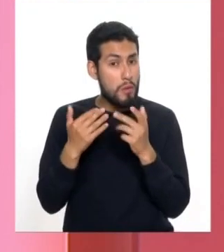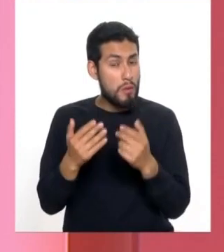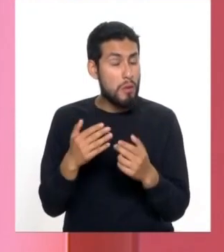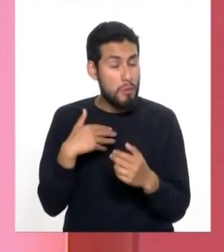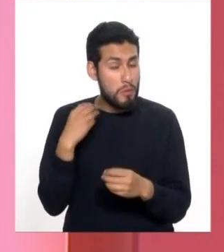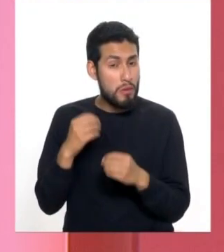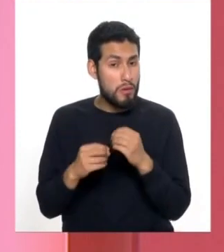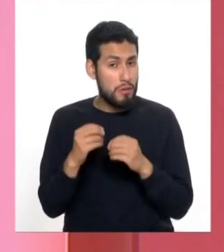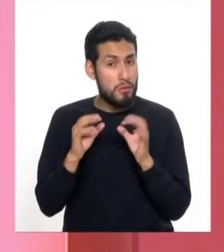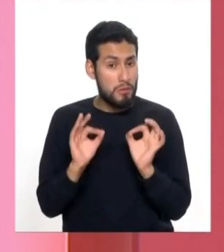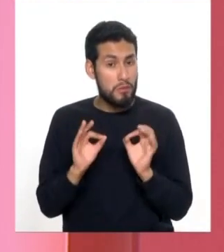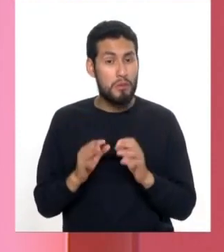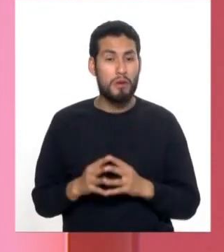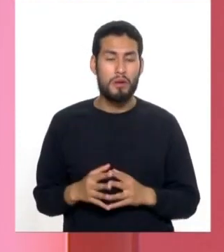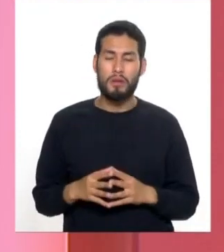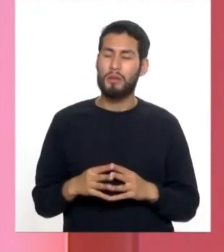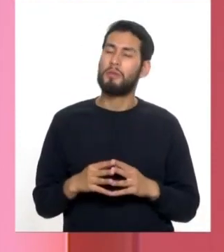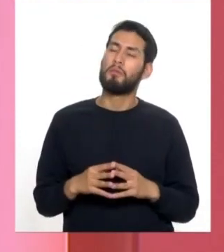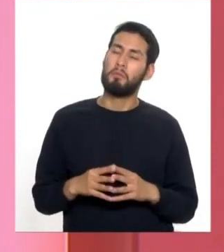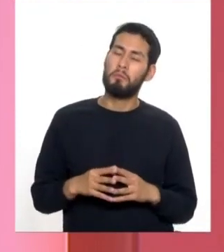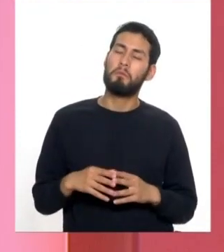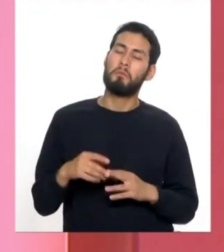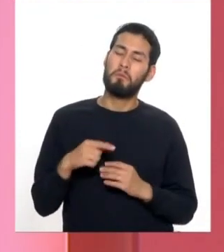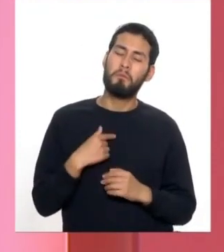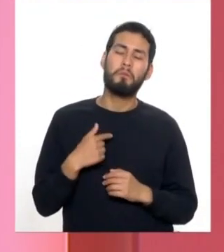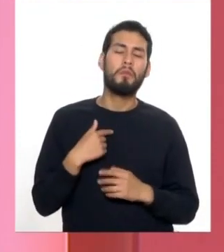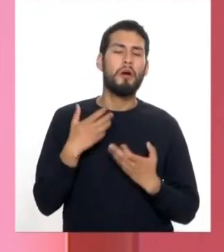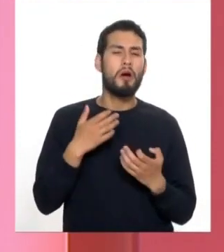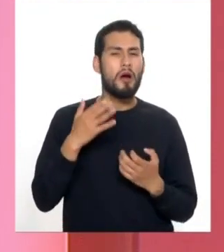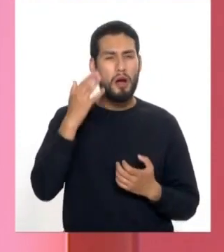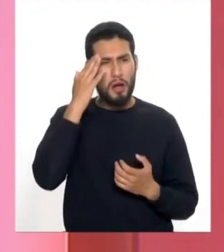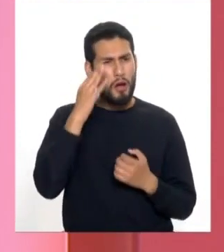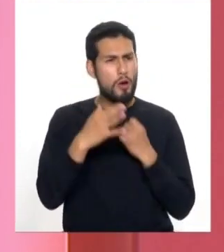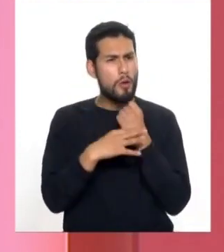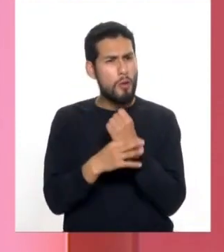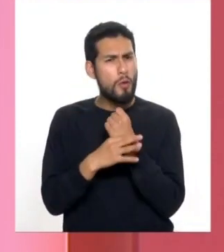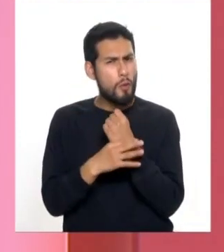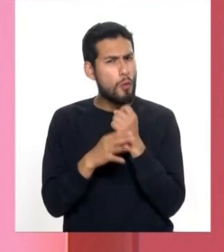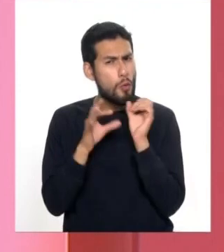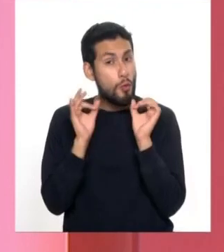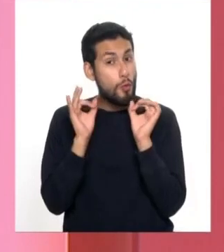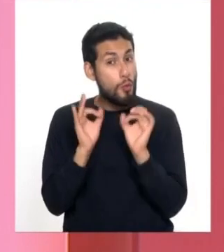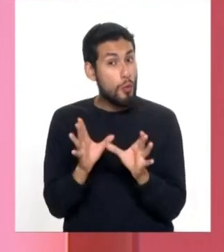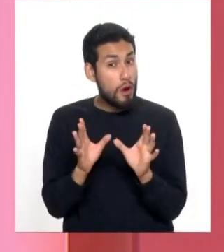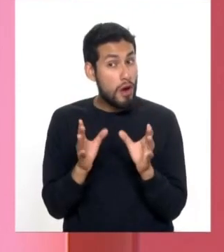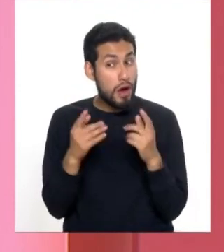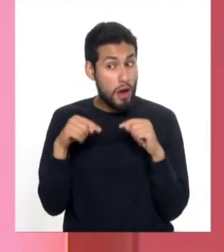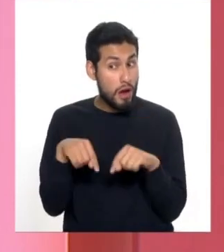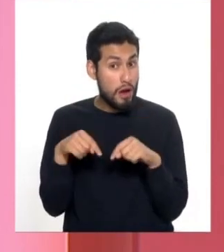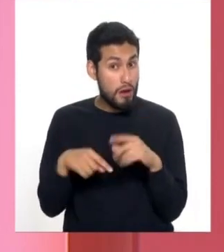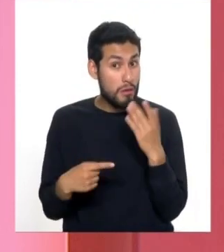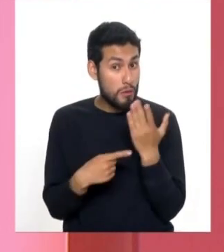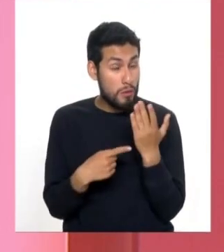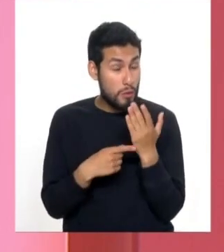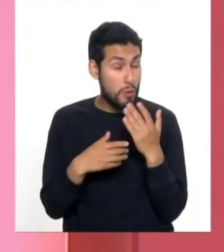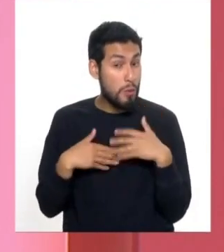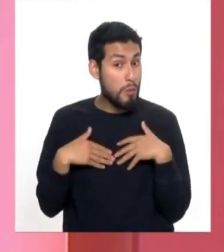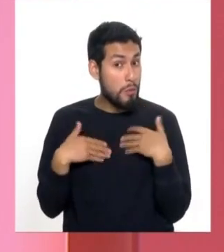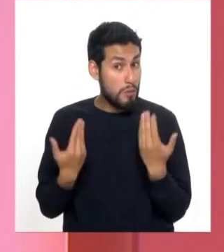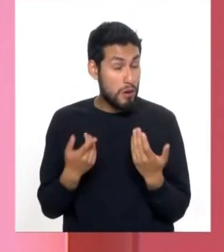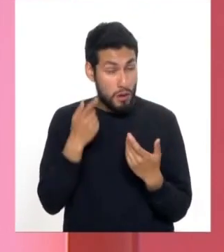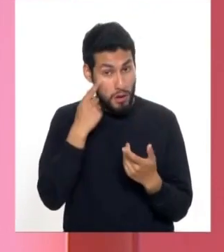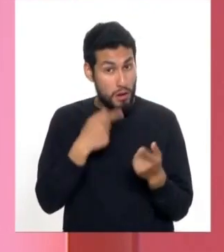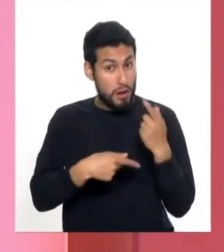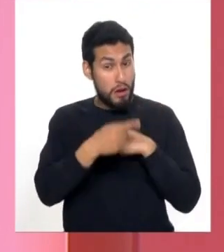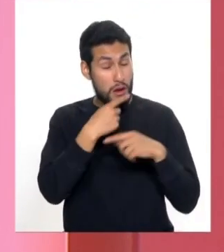solución al respecto. Entonces, quería saber, doctora, si hay alguna posibilidad todavía de recuperar